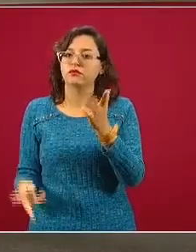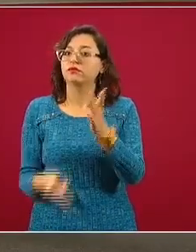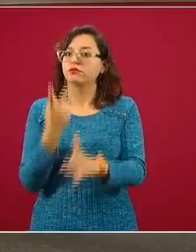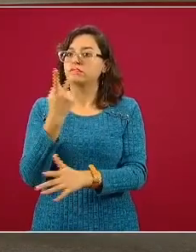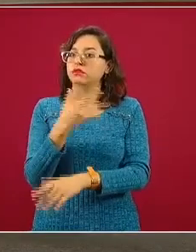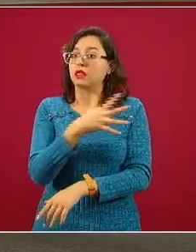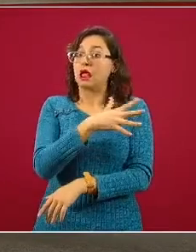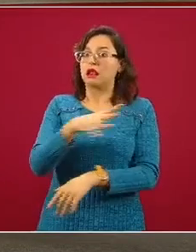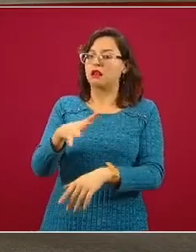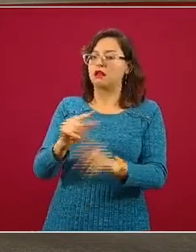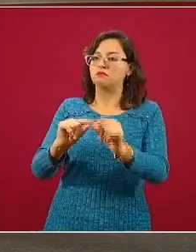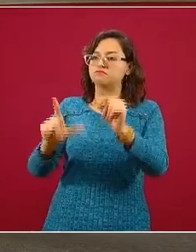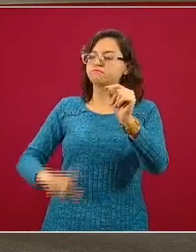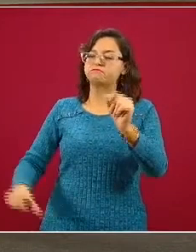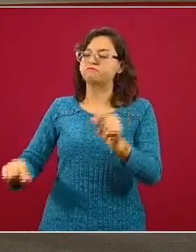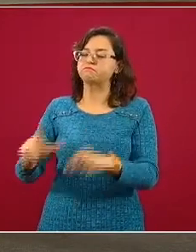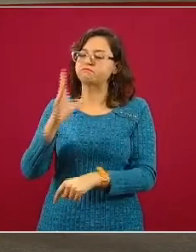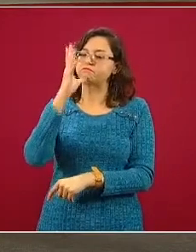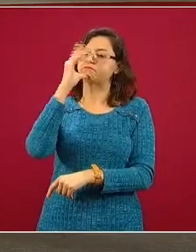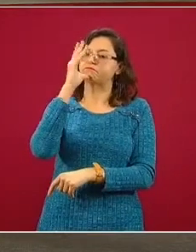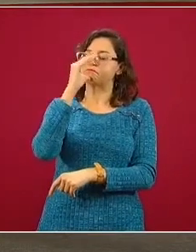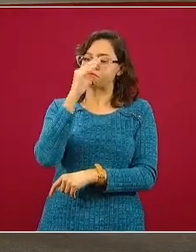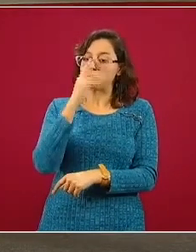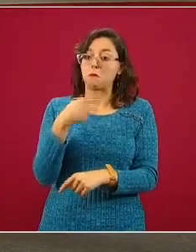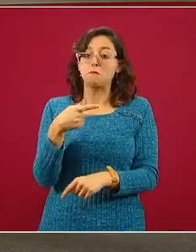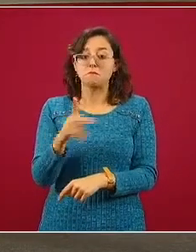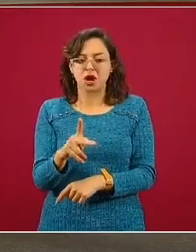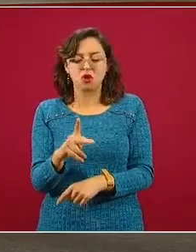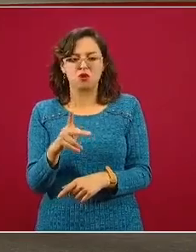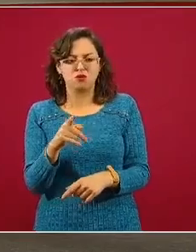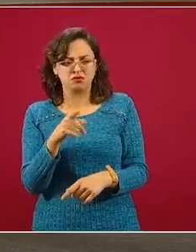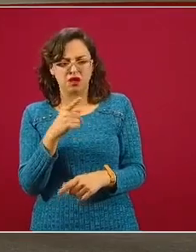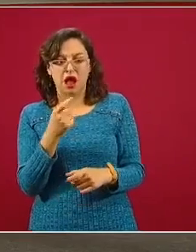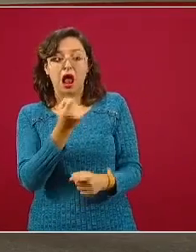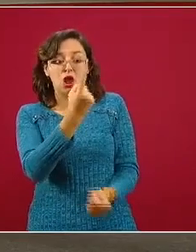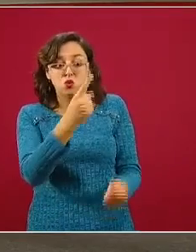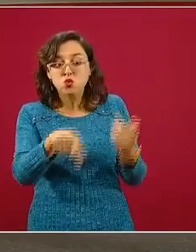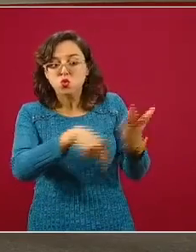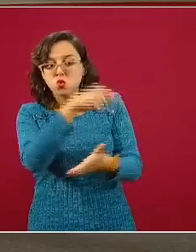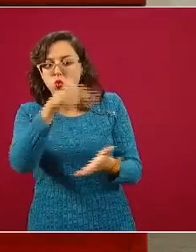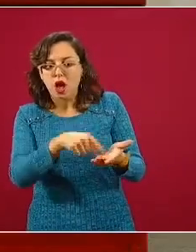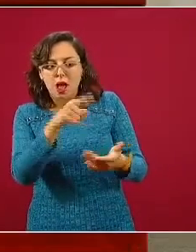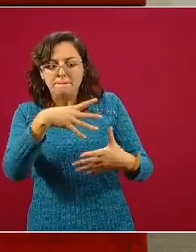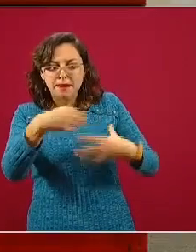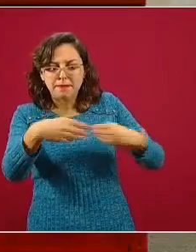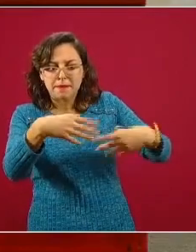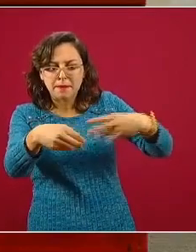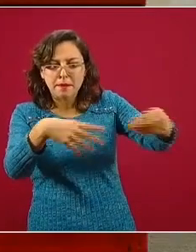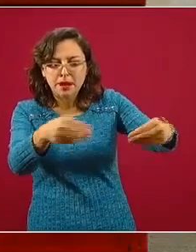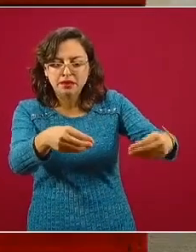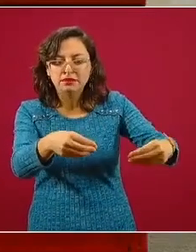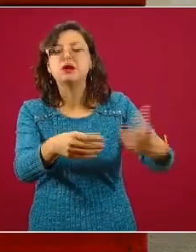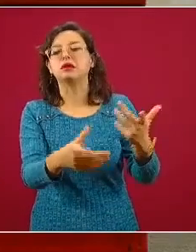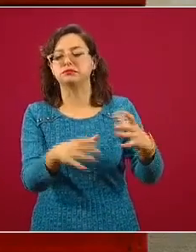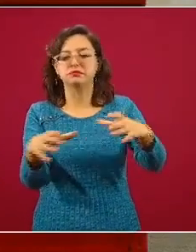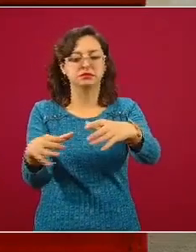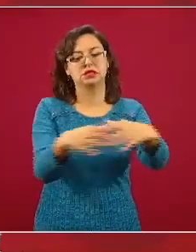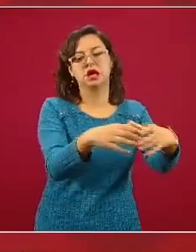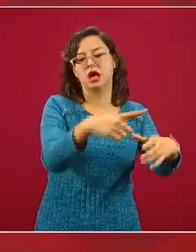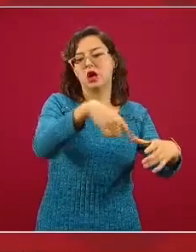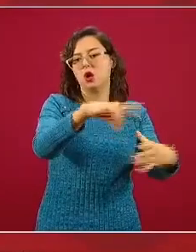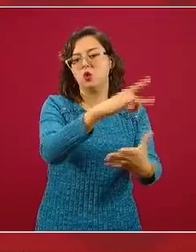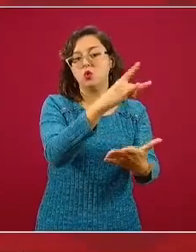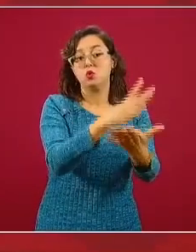pudieran empezar con transmisiones de difícil control. El otro momento es octubre, octubre de 2020, cuando